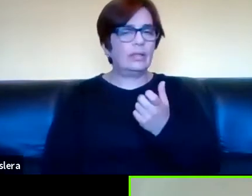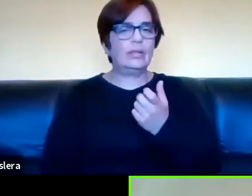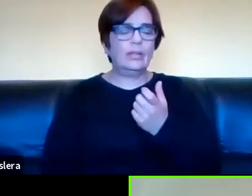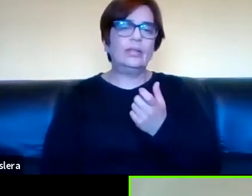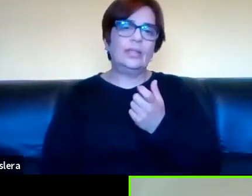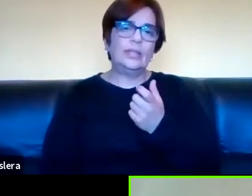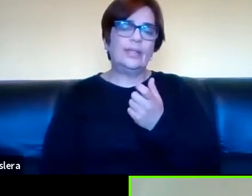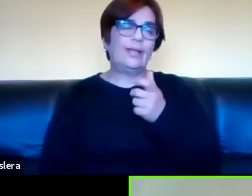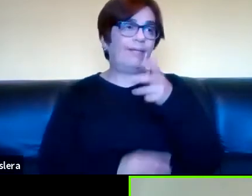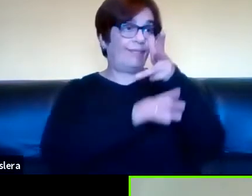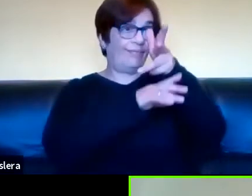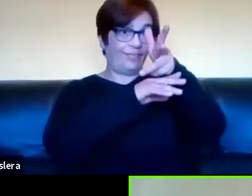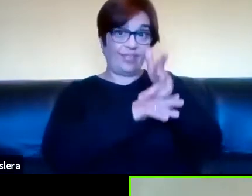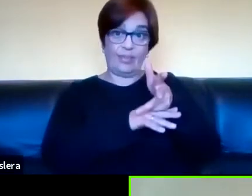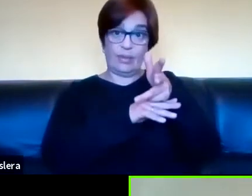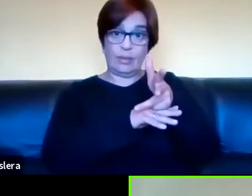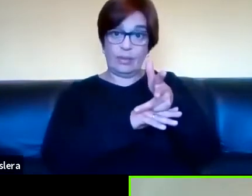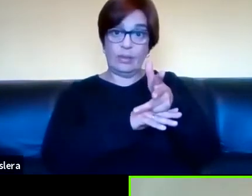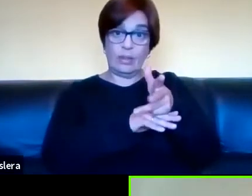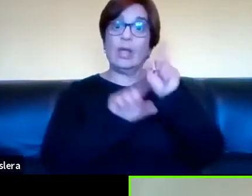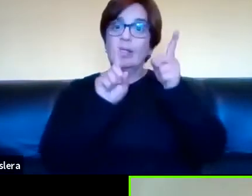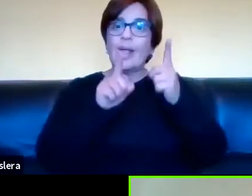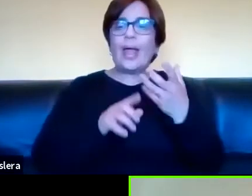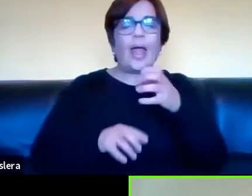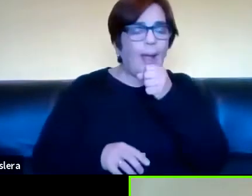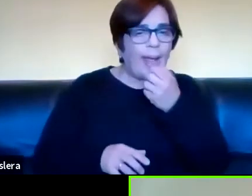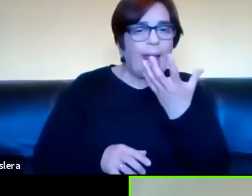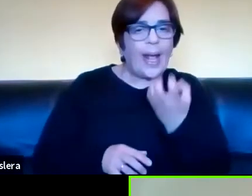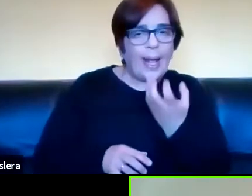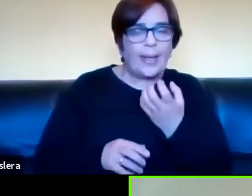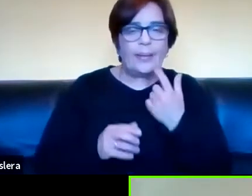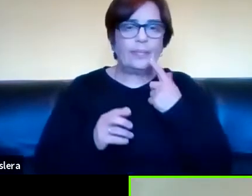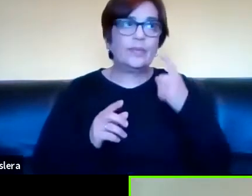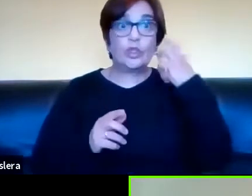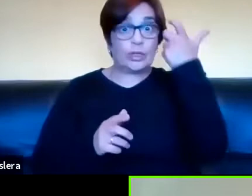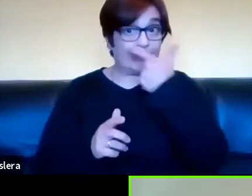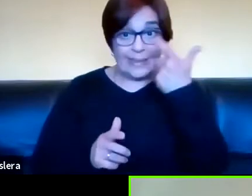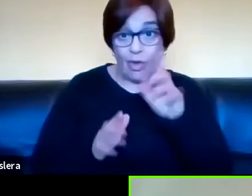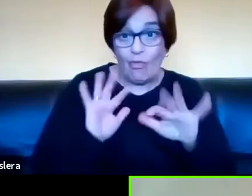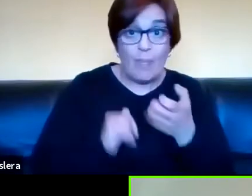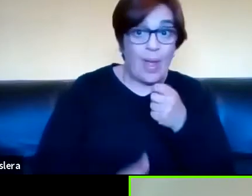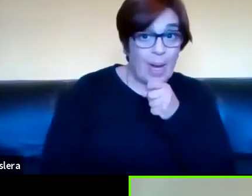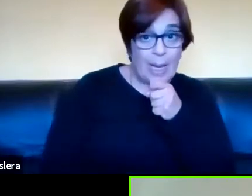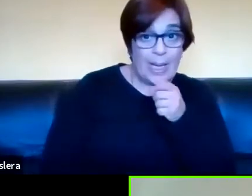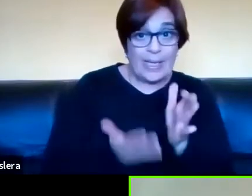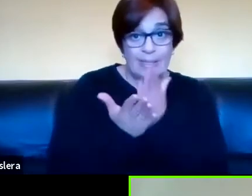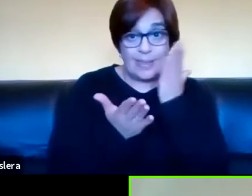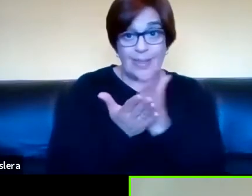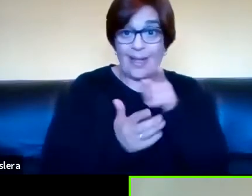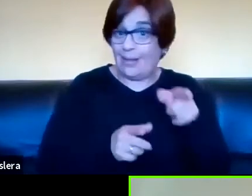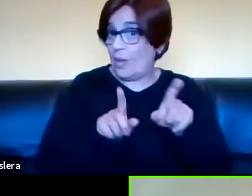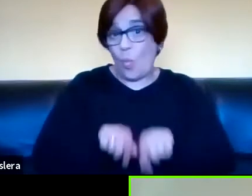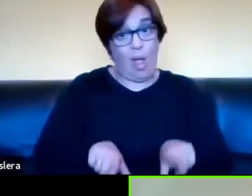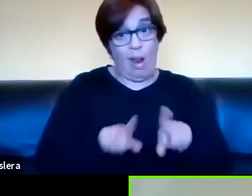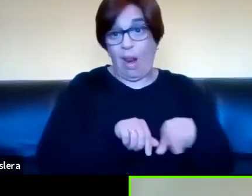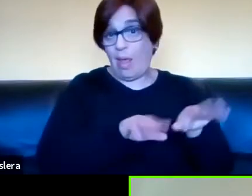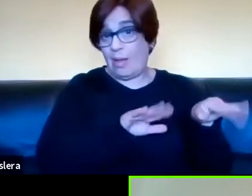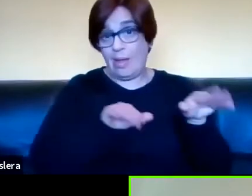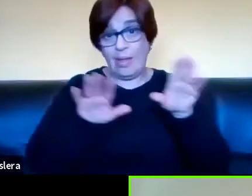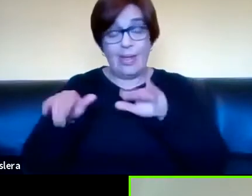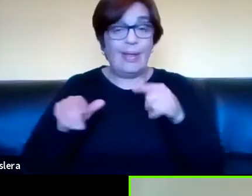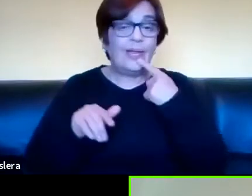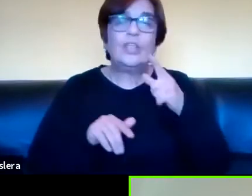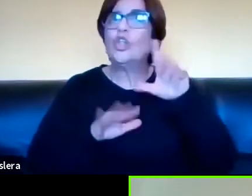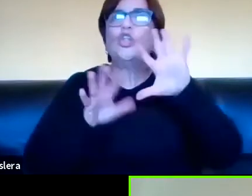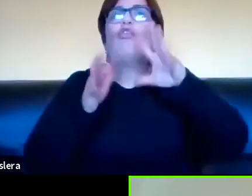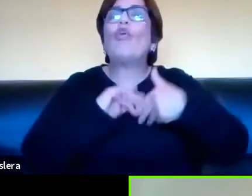los videos y también los audios, por ejemplo, los audiolibros para los ciegos también funcionan así, que los videos o todas